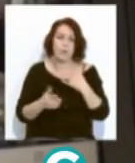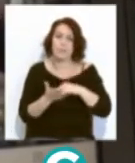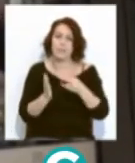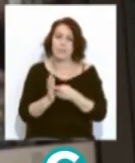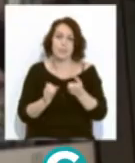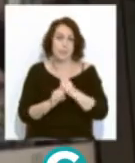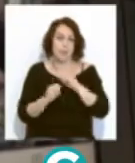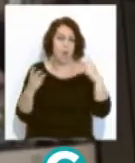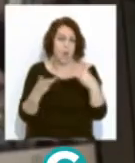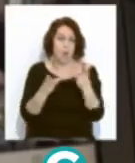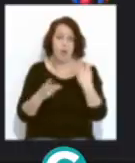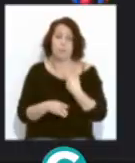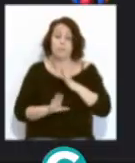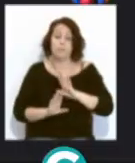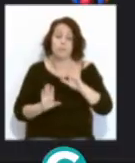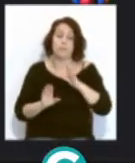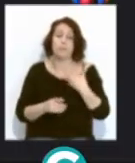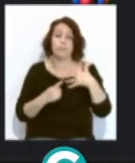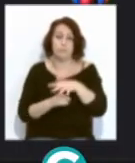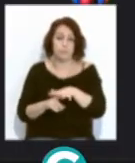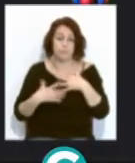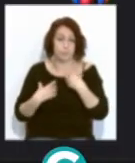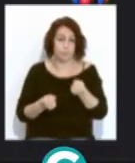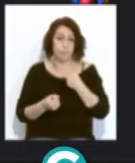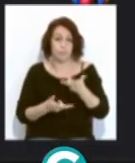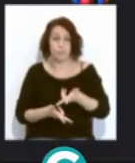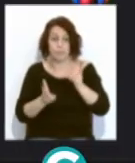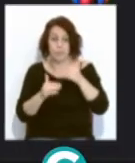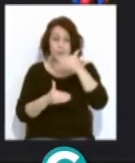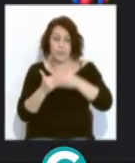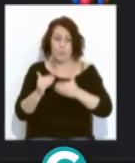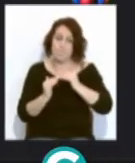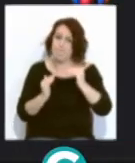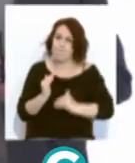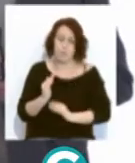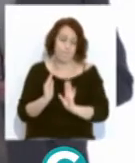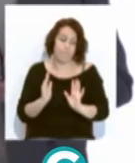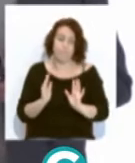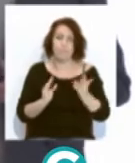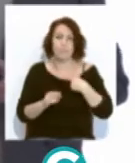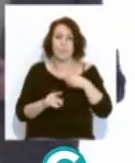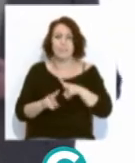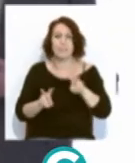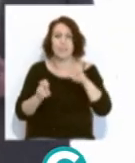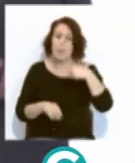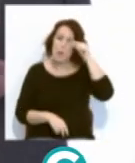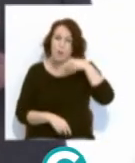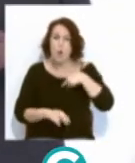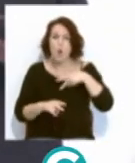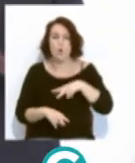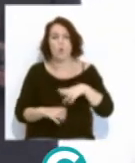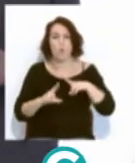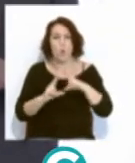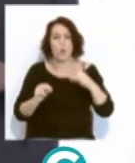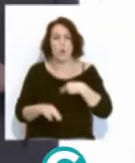teledocencia mientras las condiciones sanitarias no permitan reducir las limitaciones. Sobre estas cuestiones, el rector de la UCA, Francisco